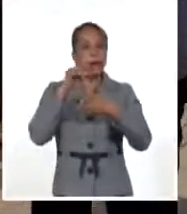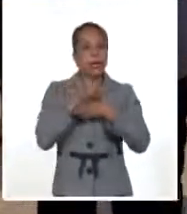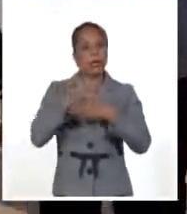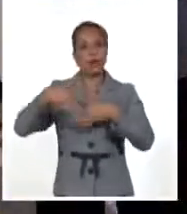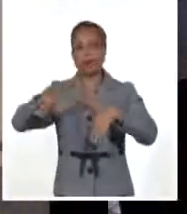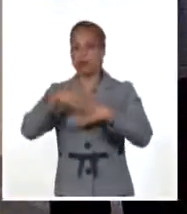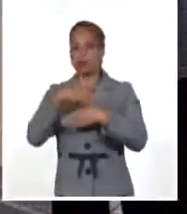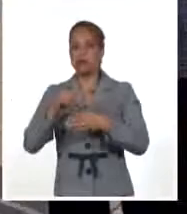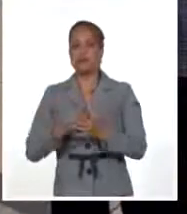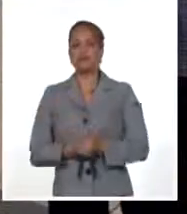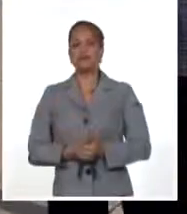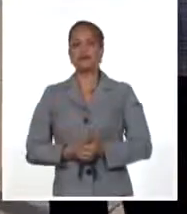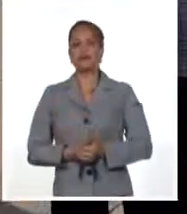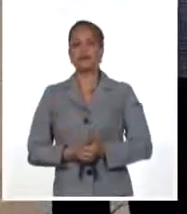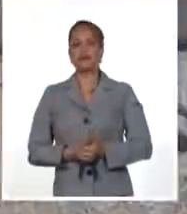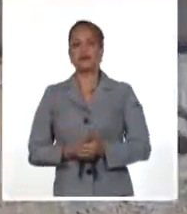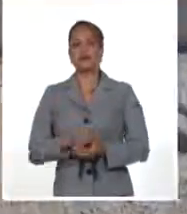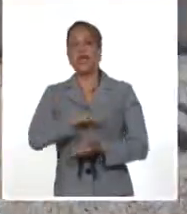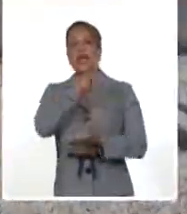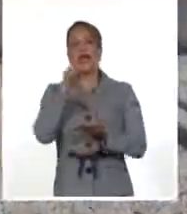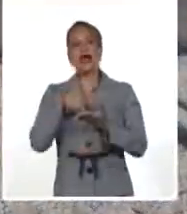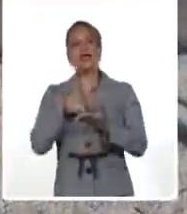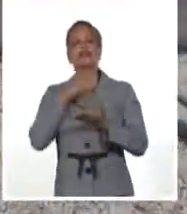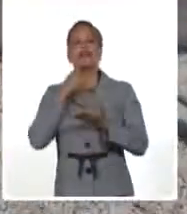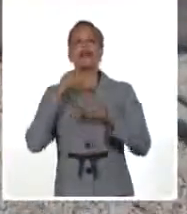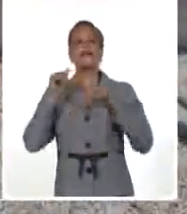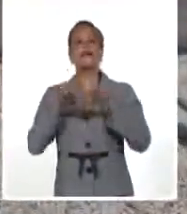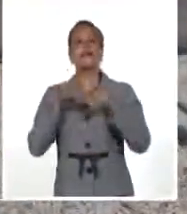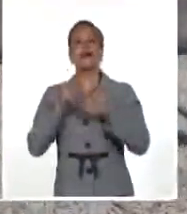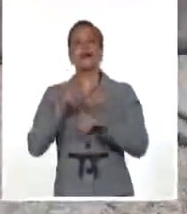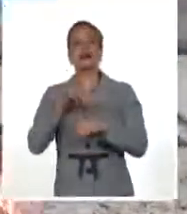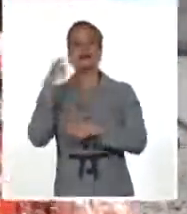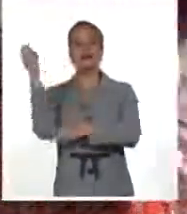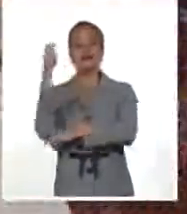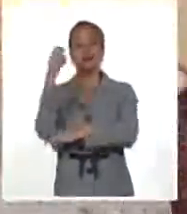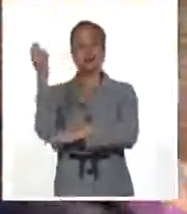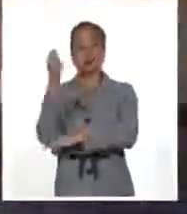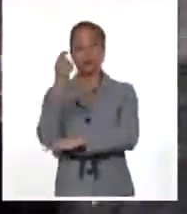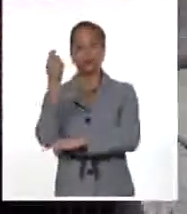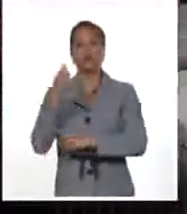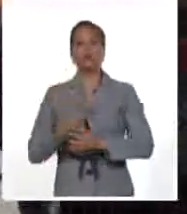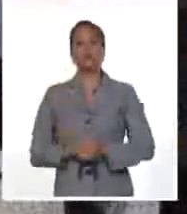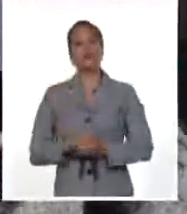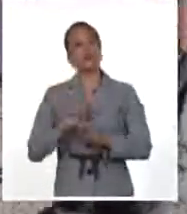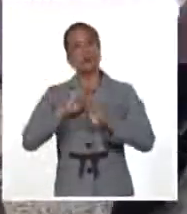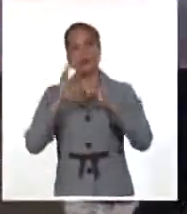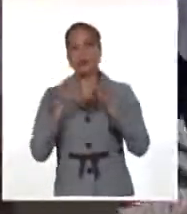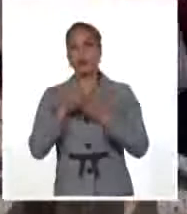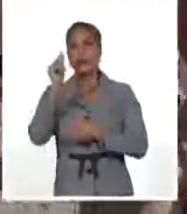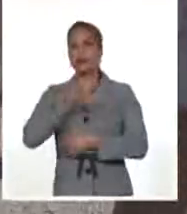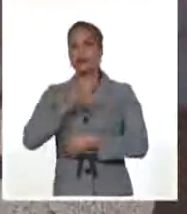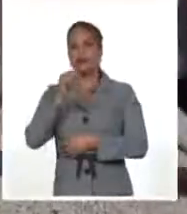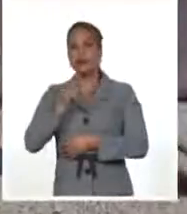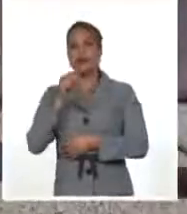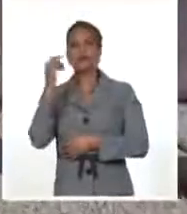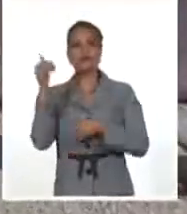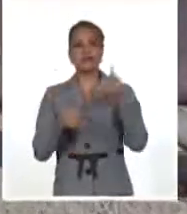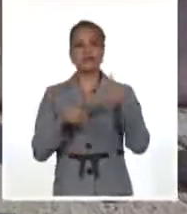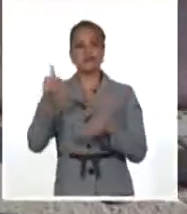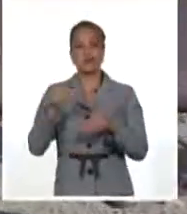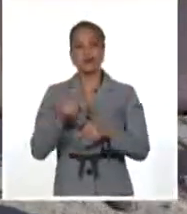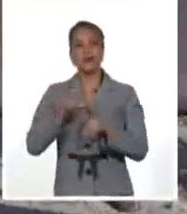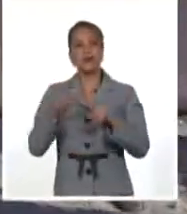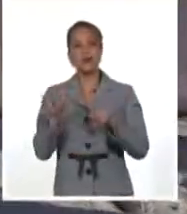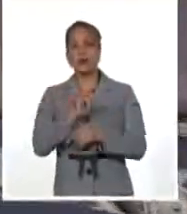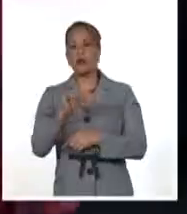Maceo. En el encuentro se agradeció a todos aquellos que han formado parte no solo de la organización de la muestra sino de la